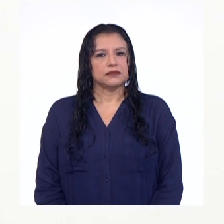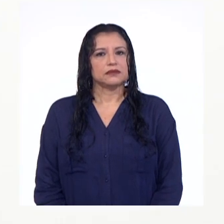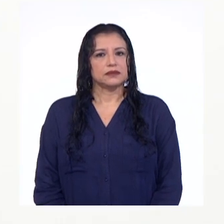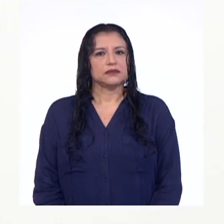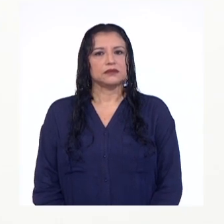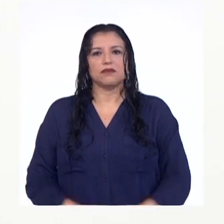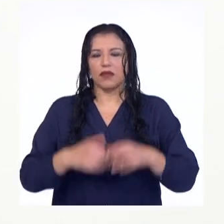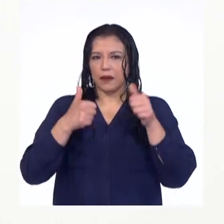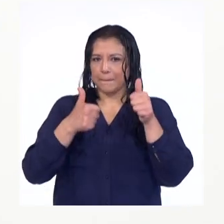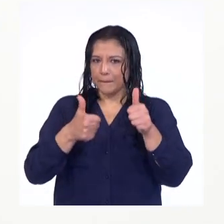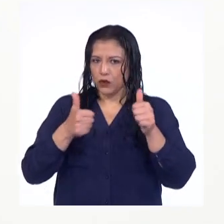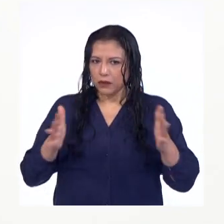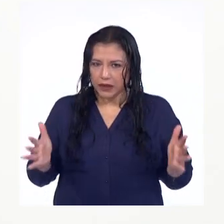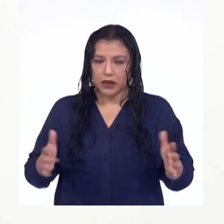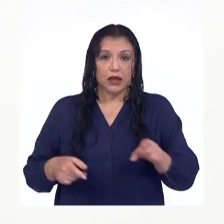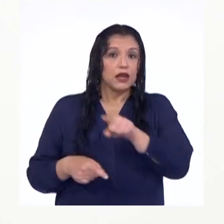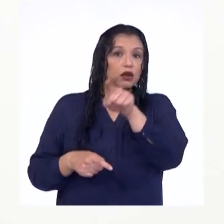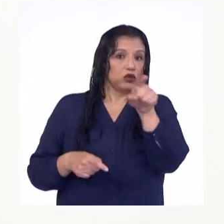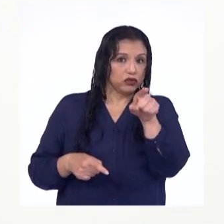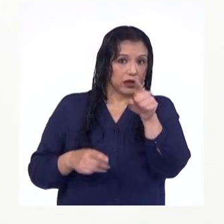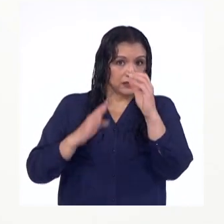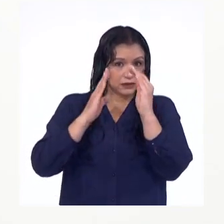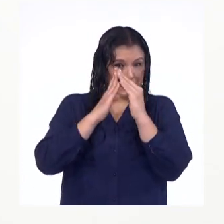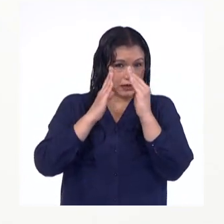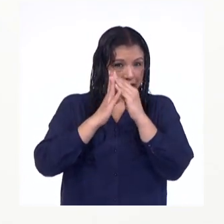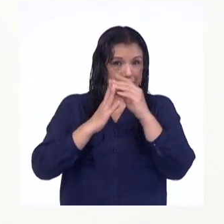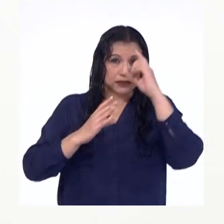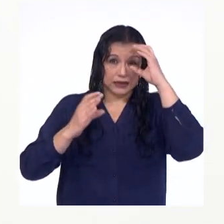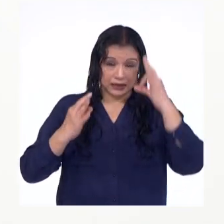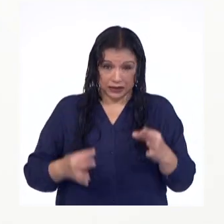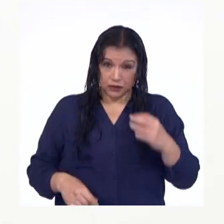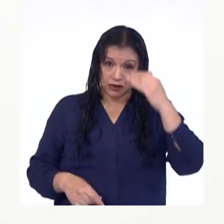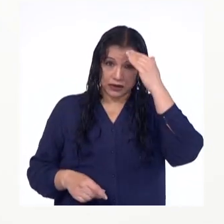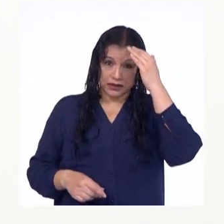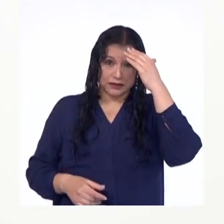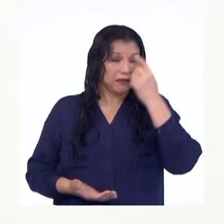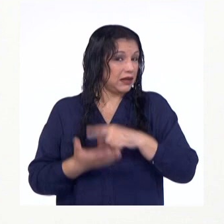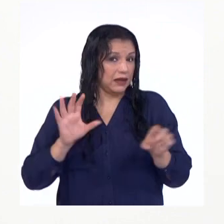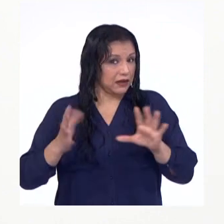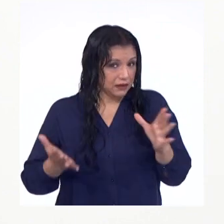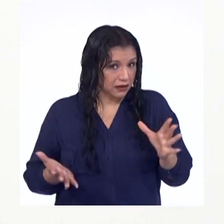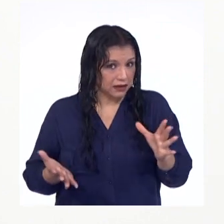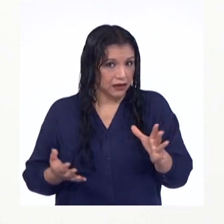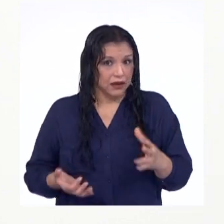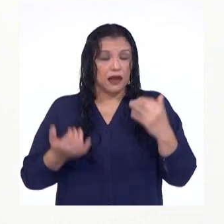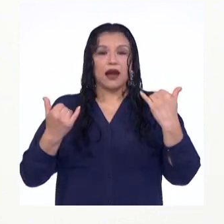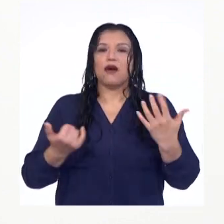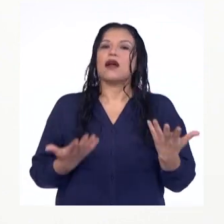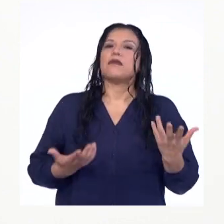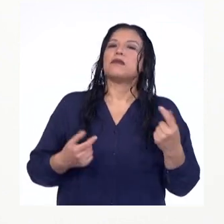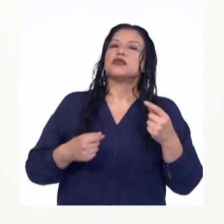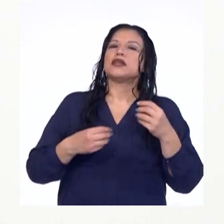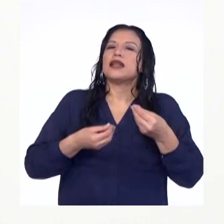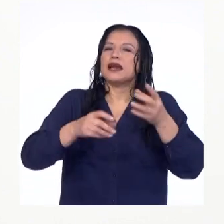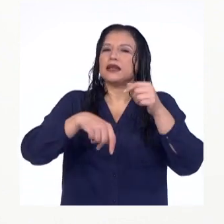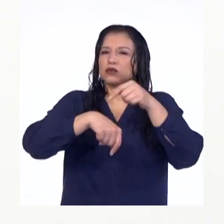Muy bien. Y ustedes chicos en casa, creo que ya saben qué es lo que deben hacer. Vamos a tomarnos unos segundos para ordenar estos